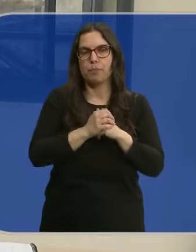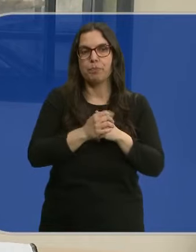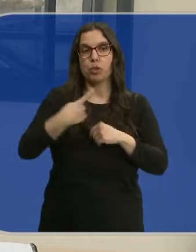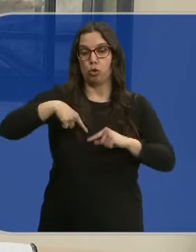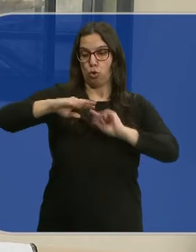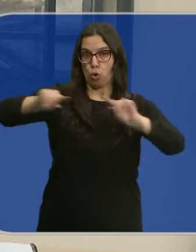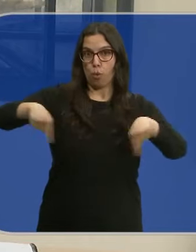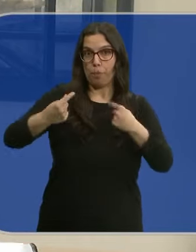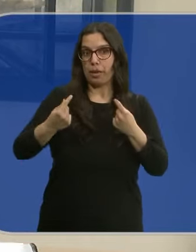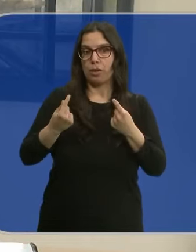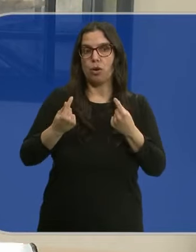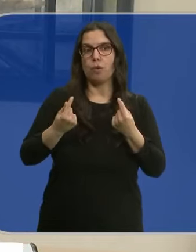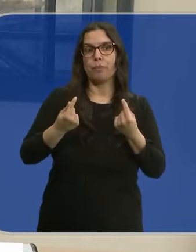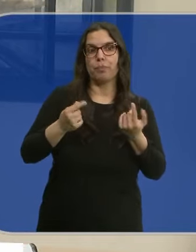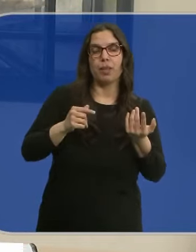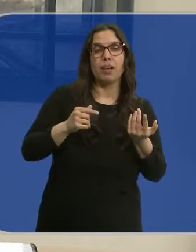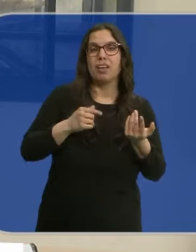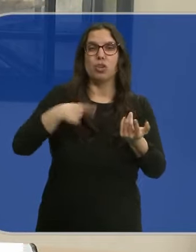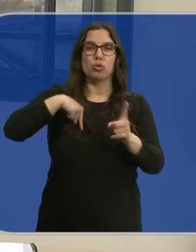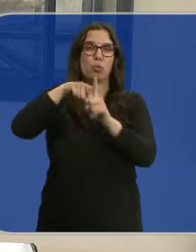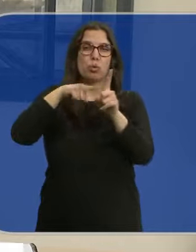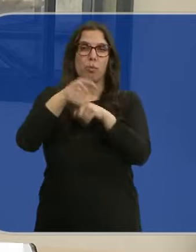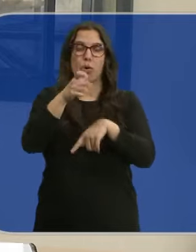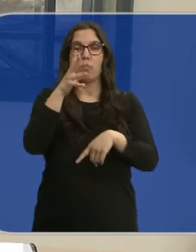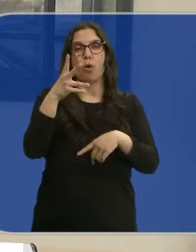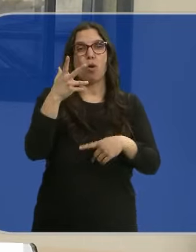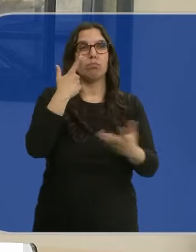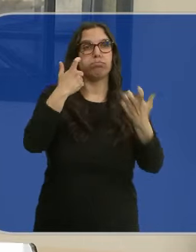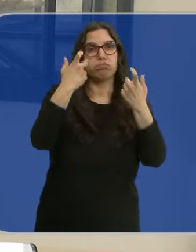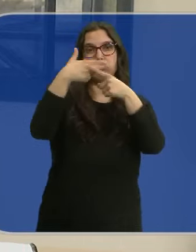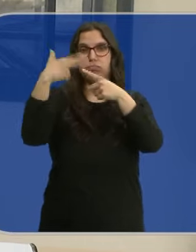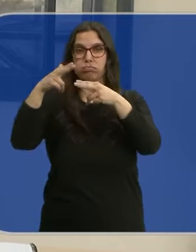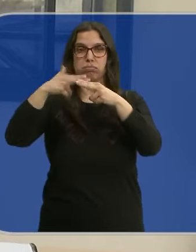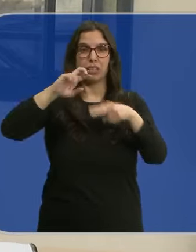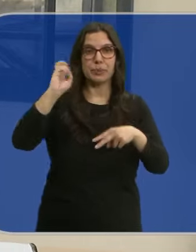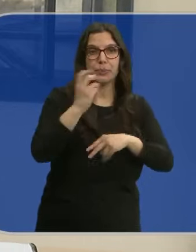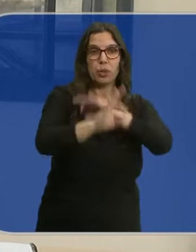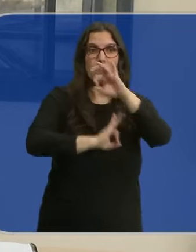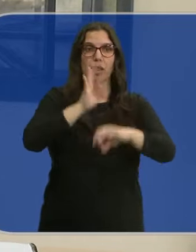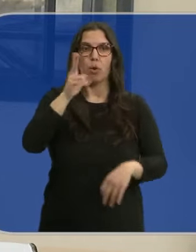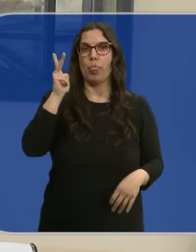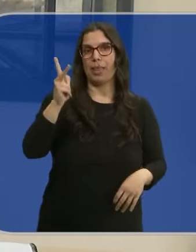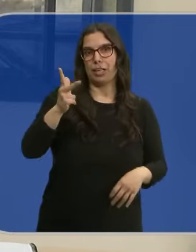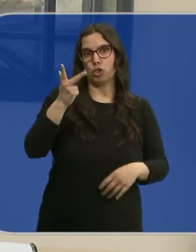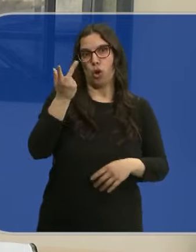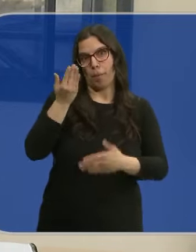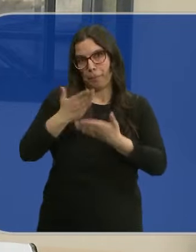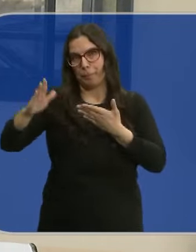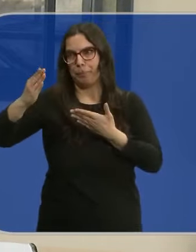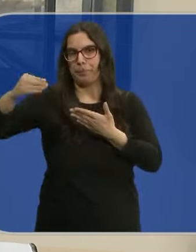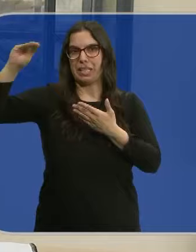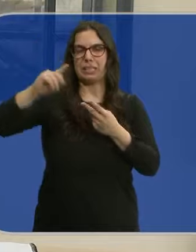el convenio lo aplicamos muy poquitín porque prácticamente todos los espectáculos que organizamos o son de gran derecho o